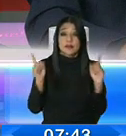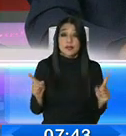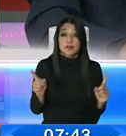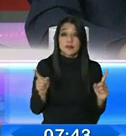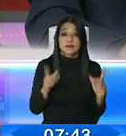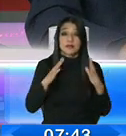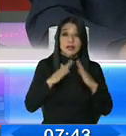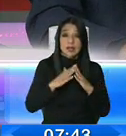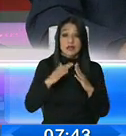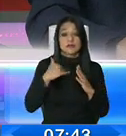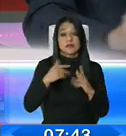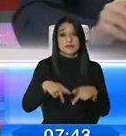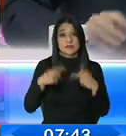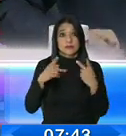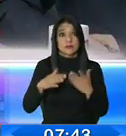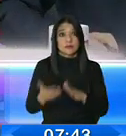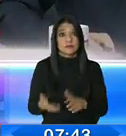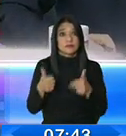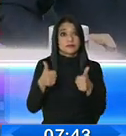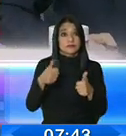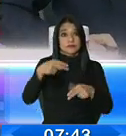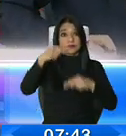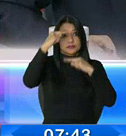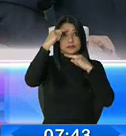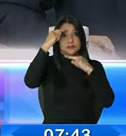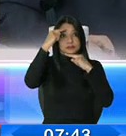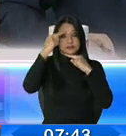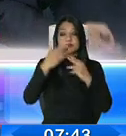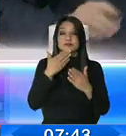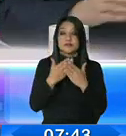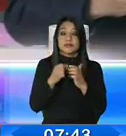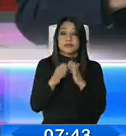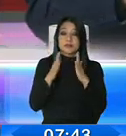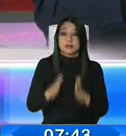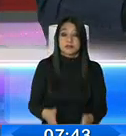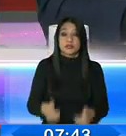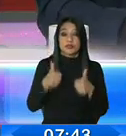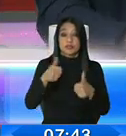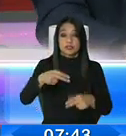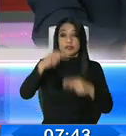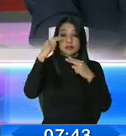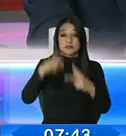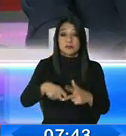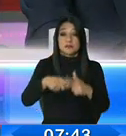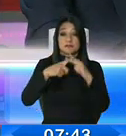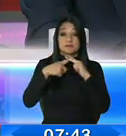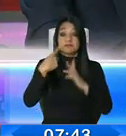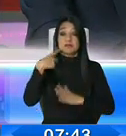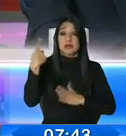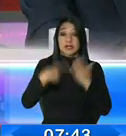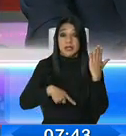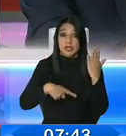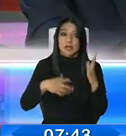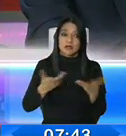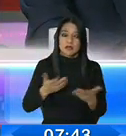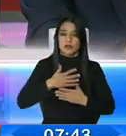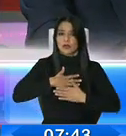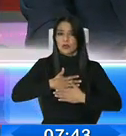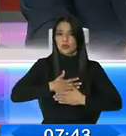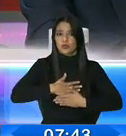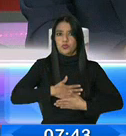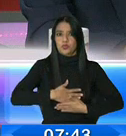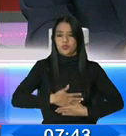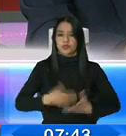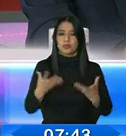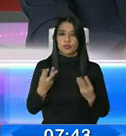vivir y morir. Son buenas noticias. Sin duda, señor ministro, son buenas noticias. Créditos para, por lo menos, darles una boya a